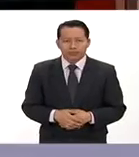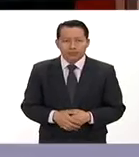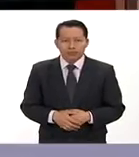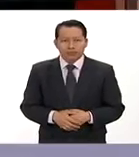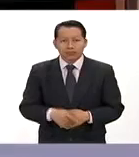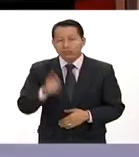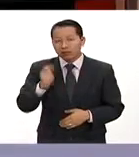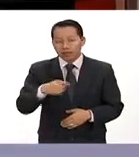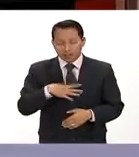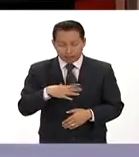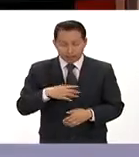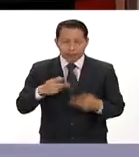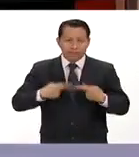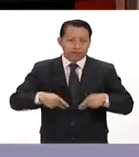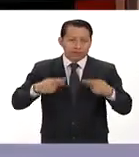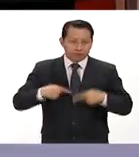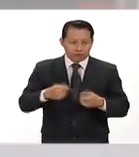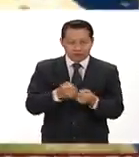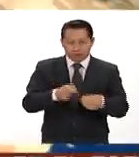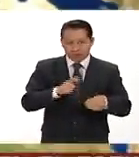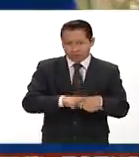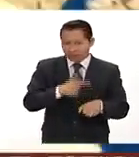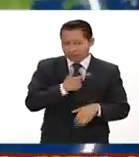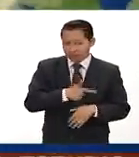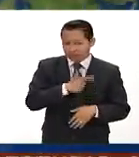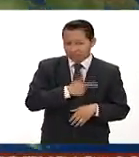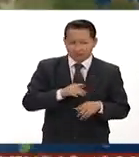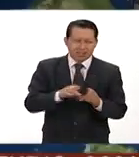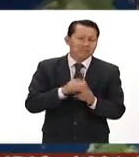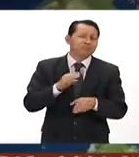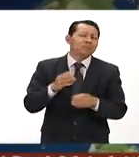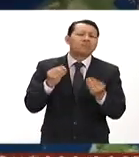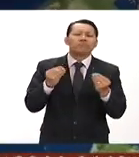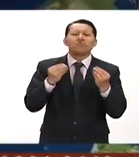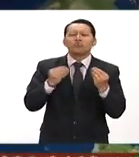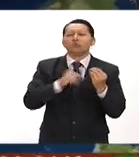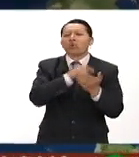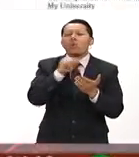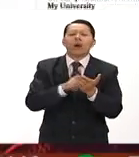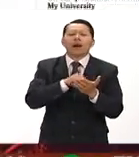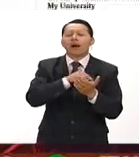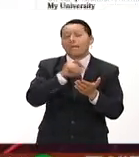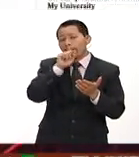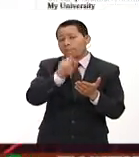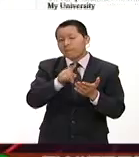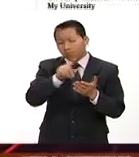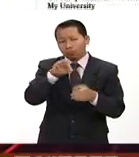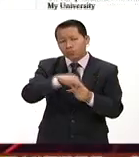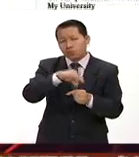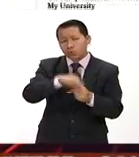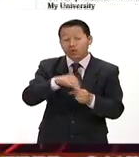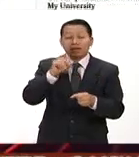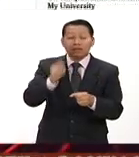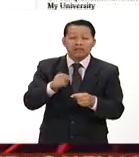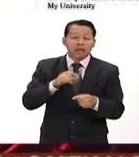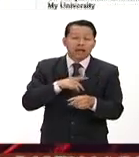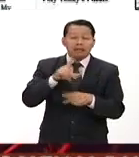el descontento social se muestra en muchas partes del mundo en las urnas y por primera vez en